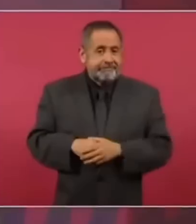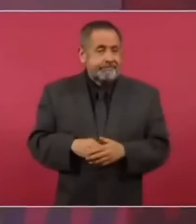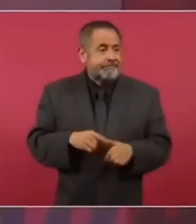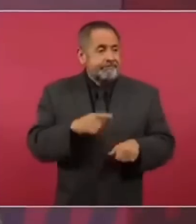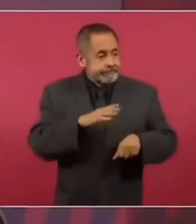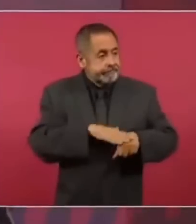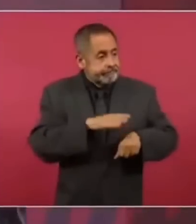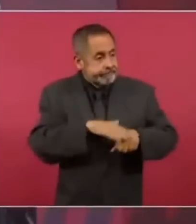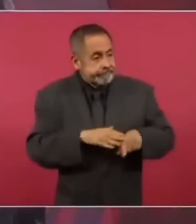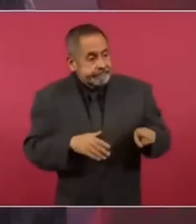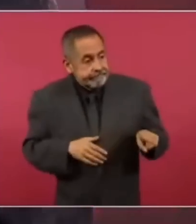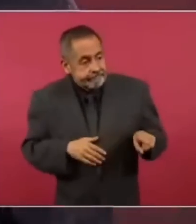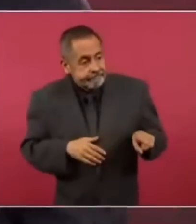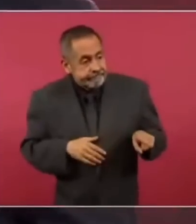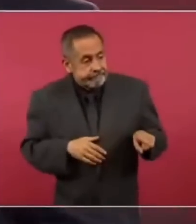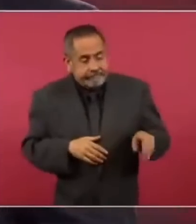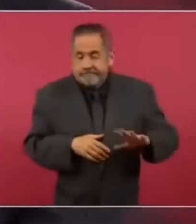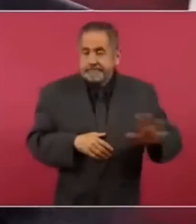más